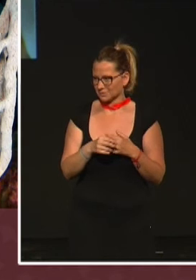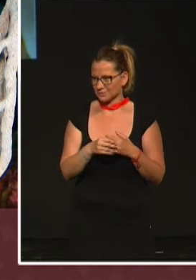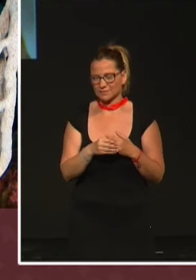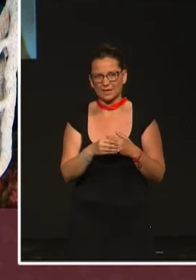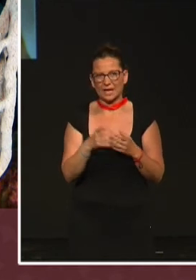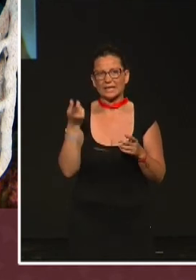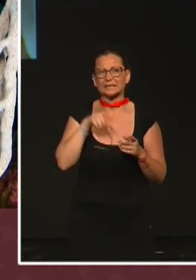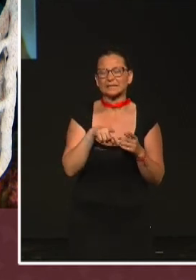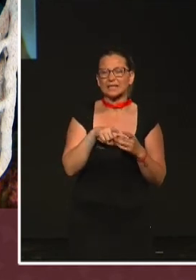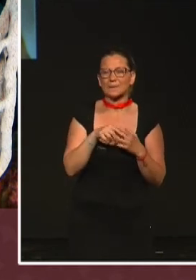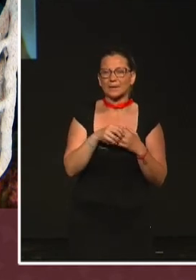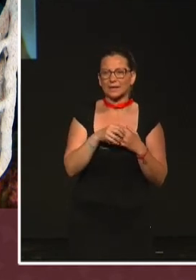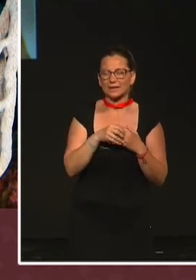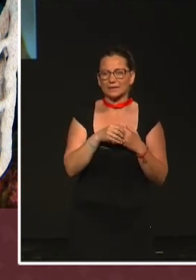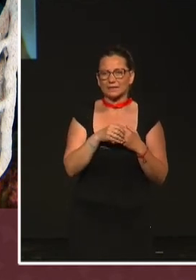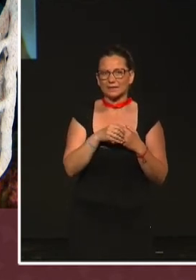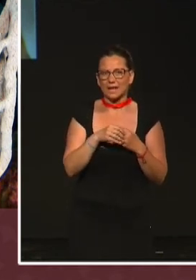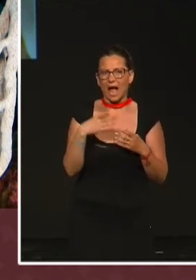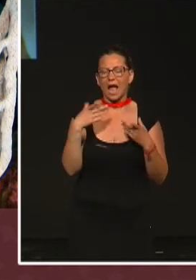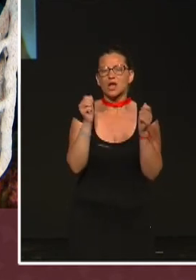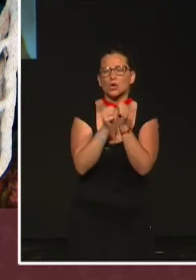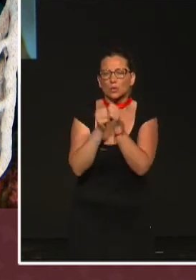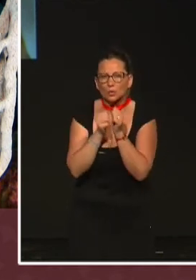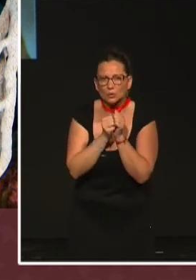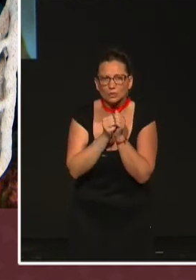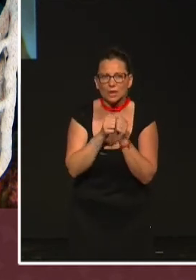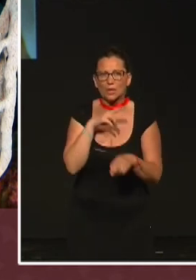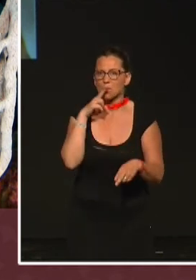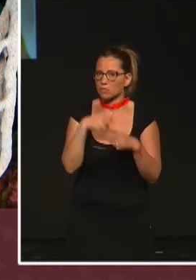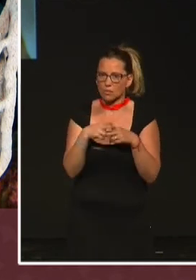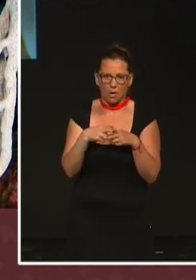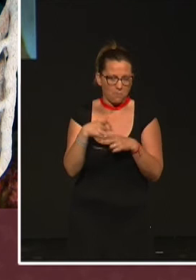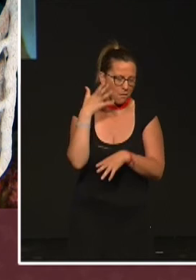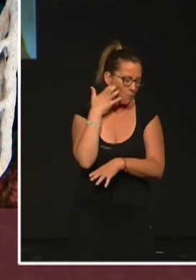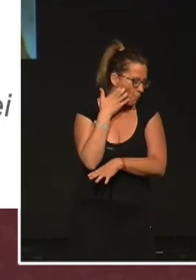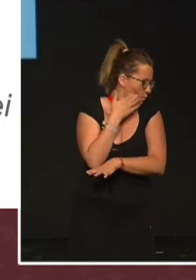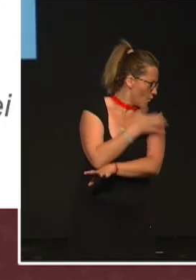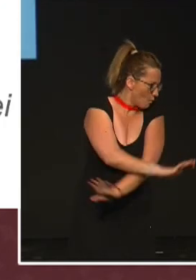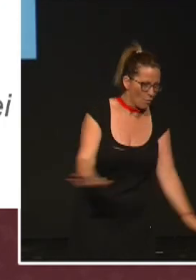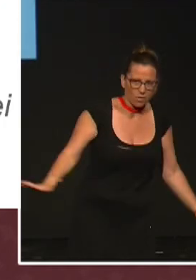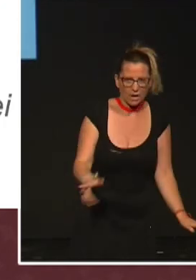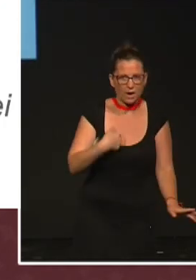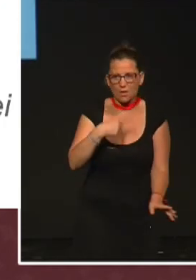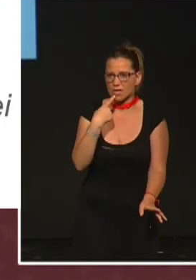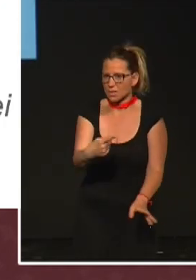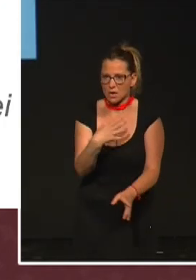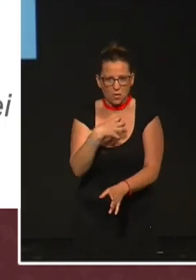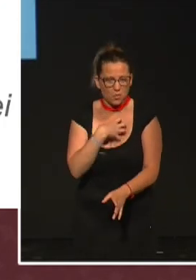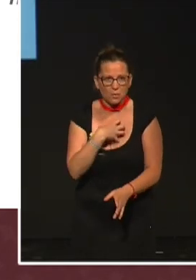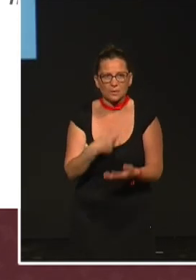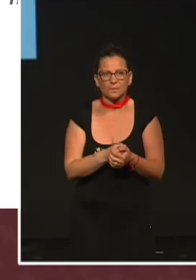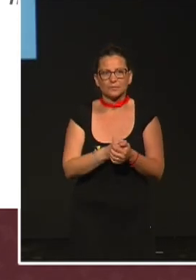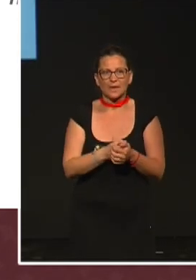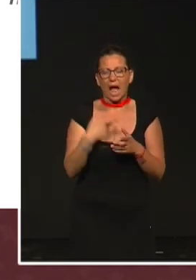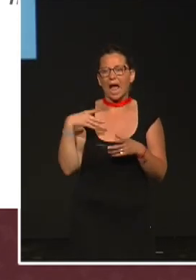Hay también nidarios, hay crustáceos, este de nombre impronunciable, que no me lo hagáis decir. Hay escarabajos